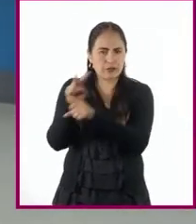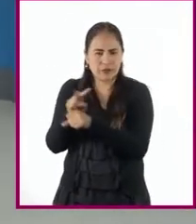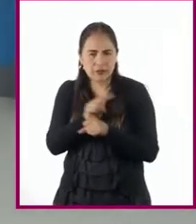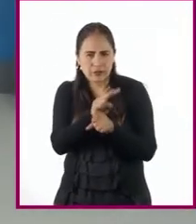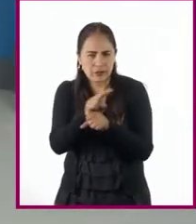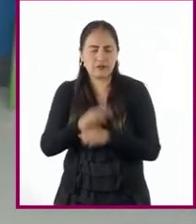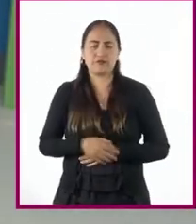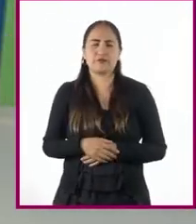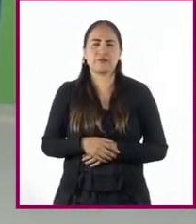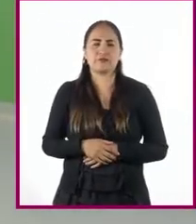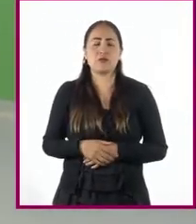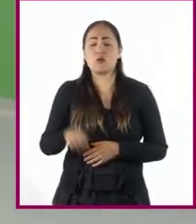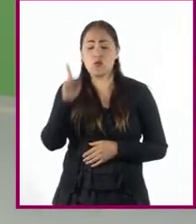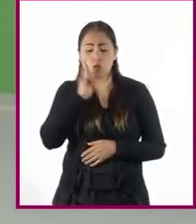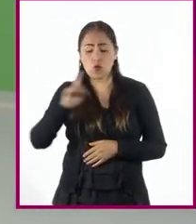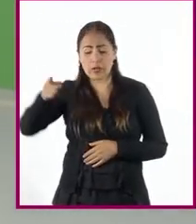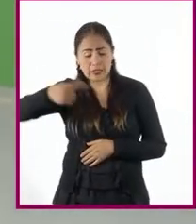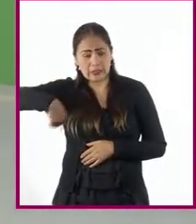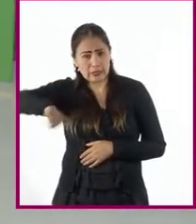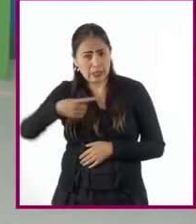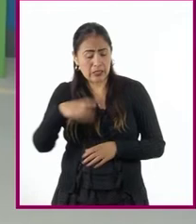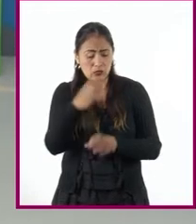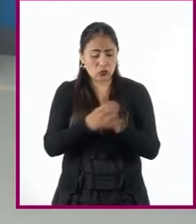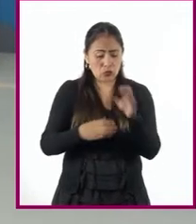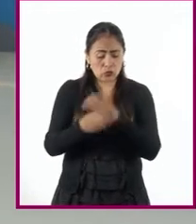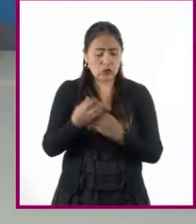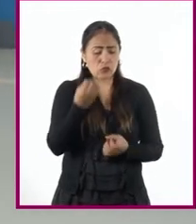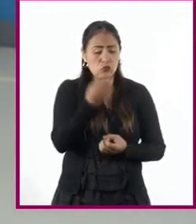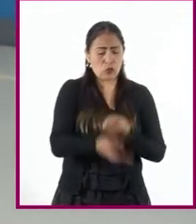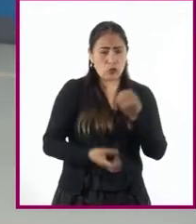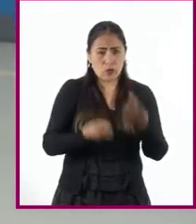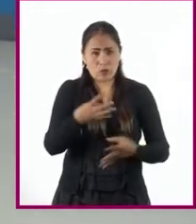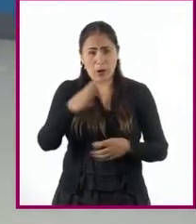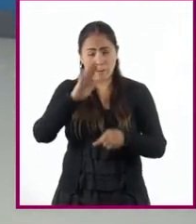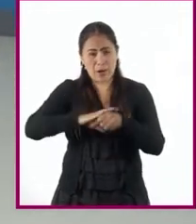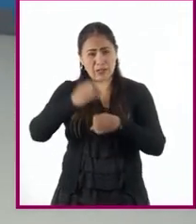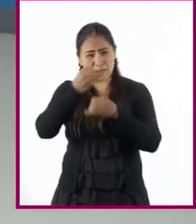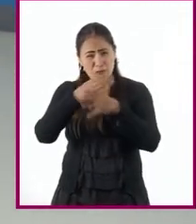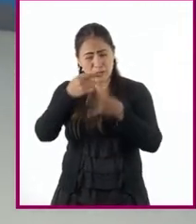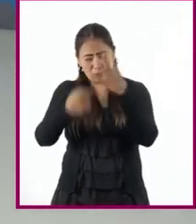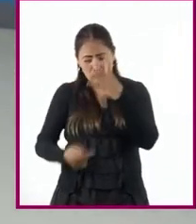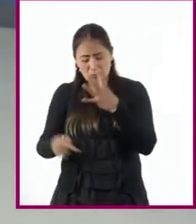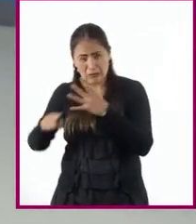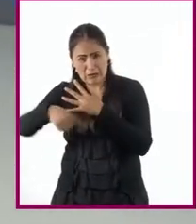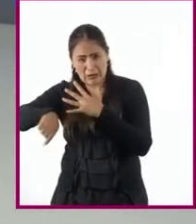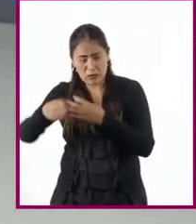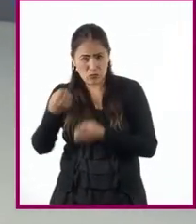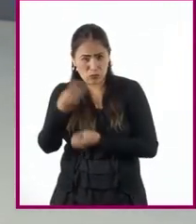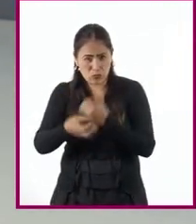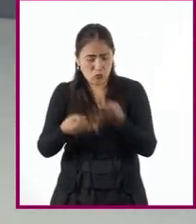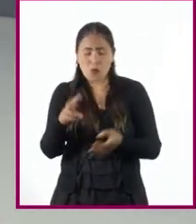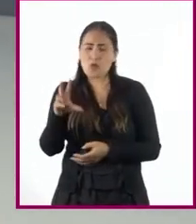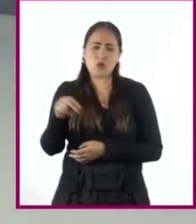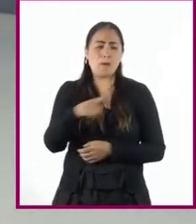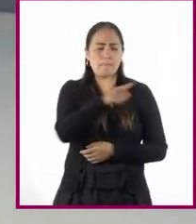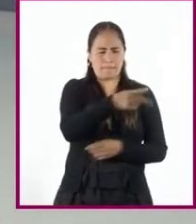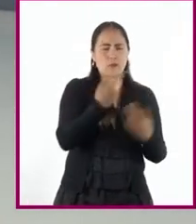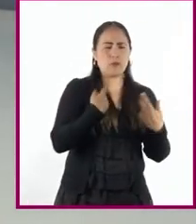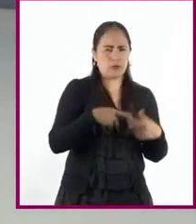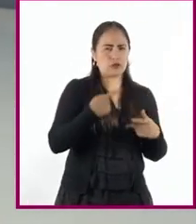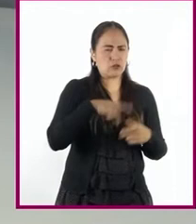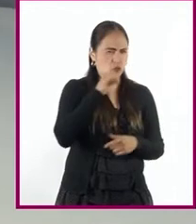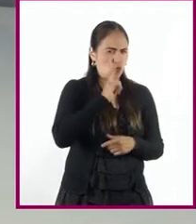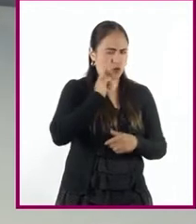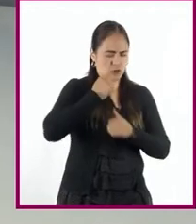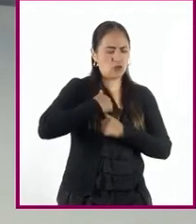acerca de estas aprovisionadoras es mucho menor a la de las españolas soldado. Sin embargo, sabemos de ellas